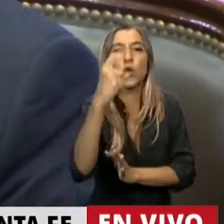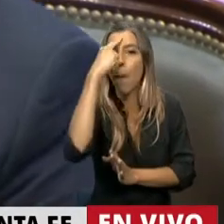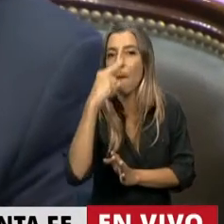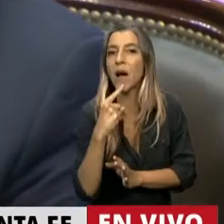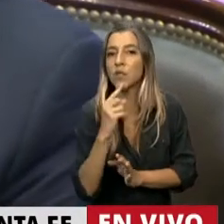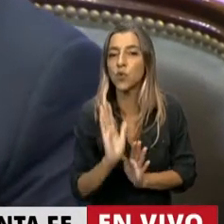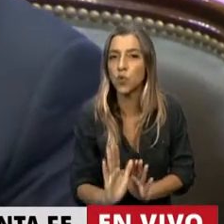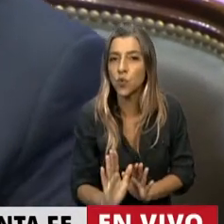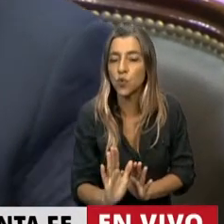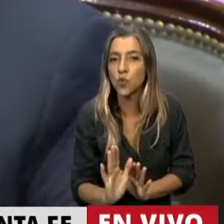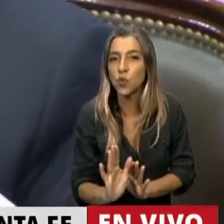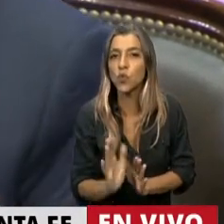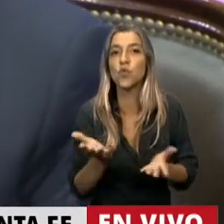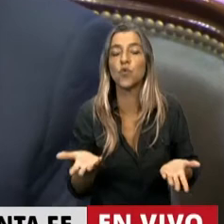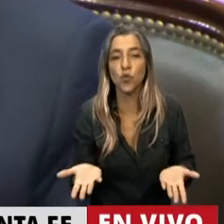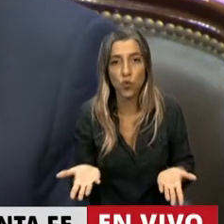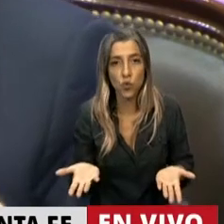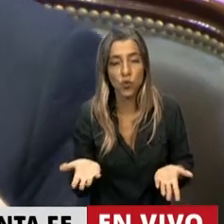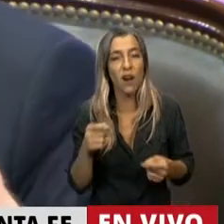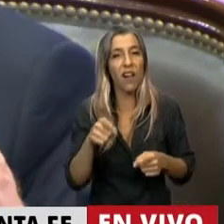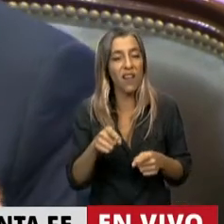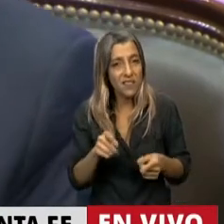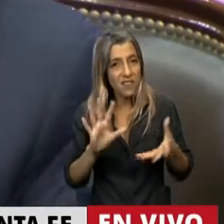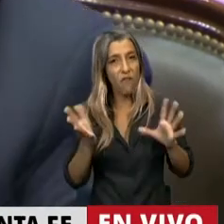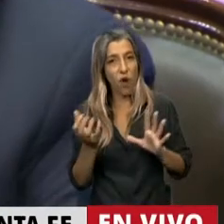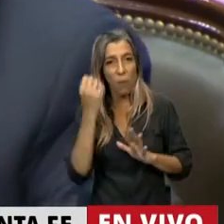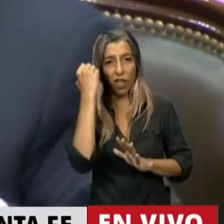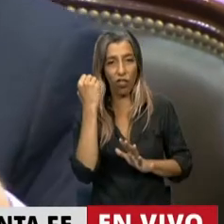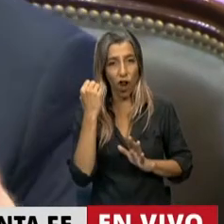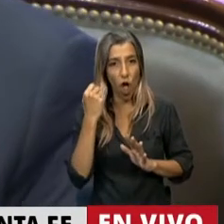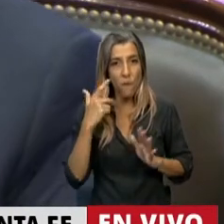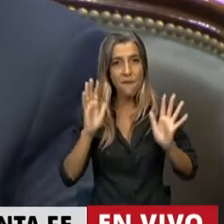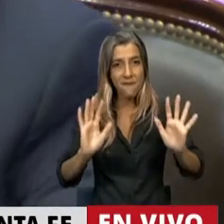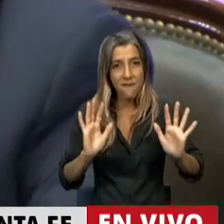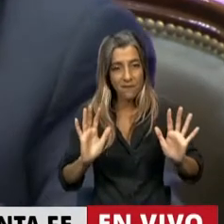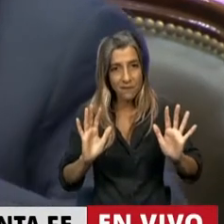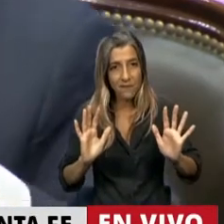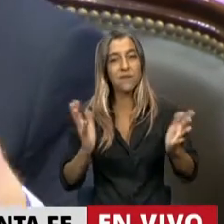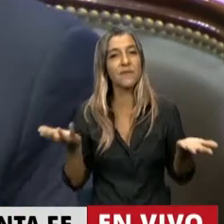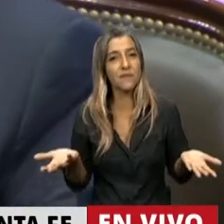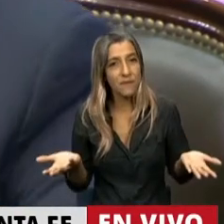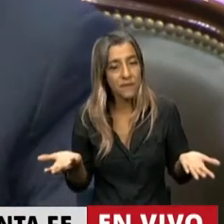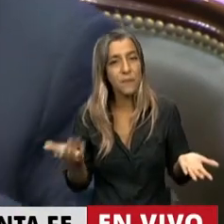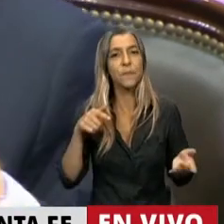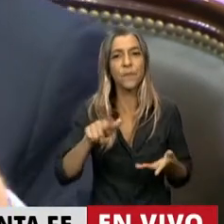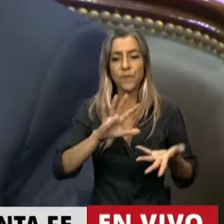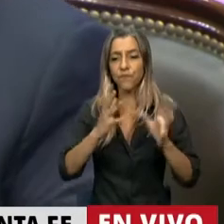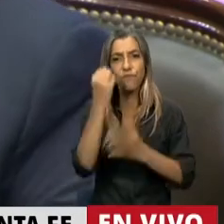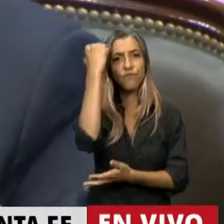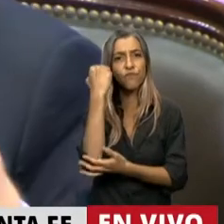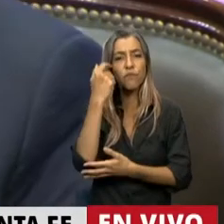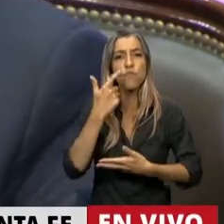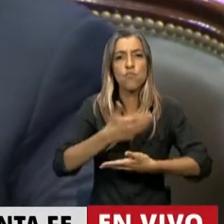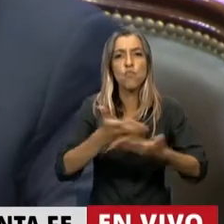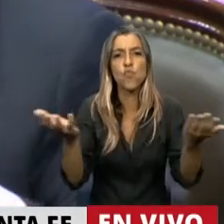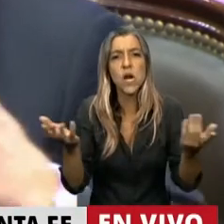en juego en la Argentina, en esta lógica de financiarización de la economía que expresa una economía